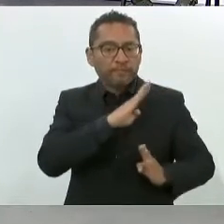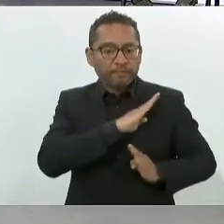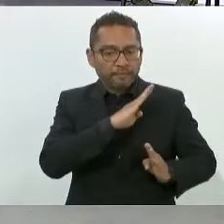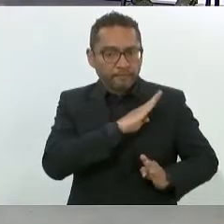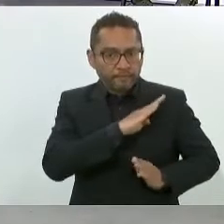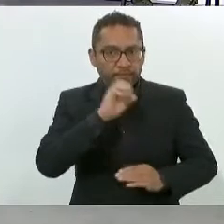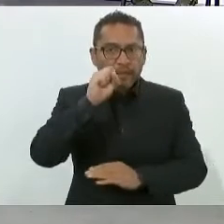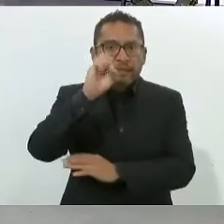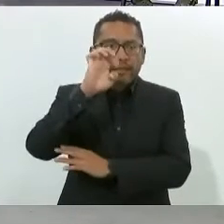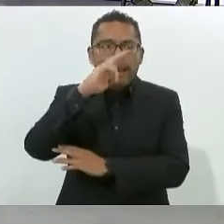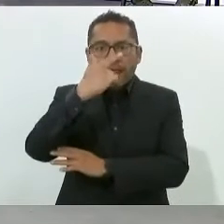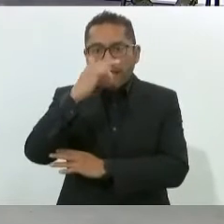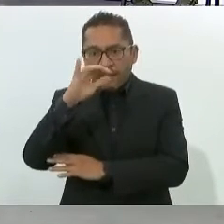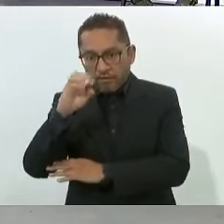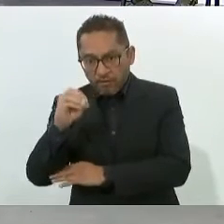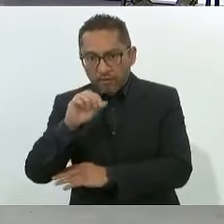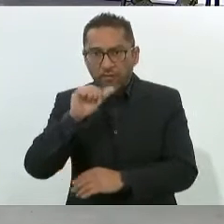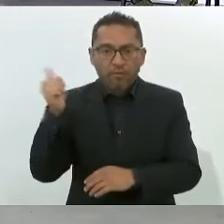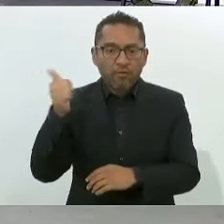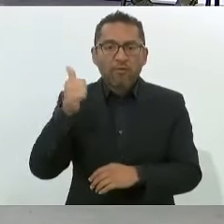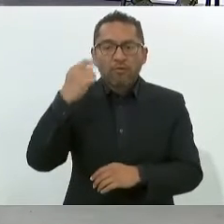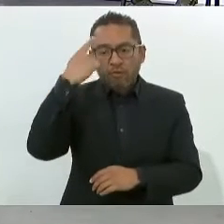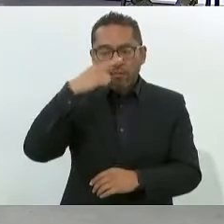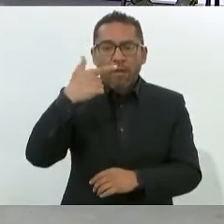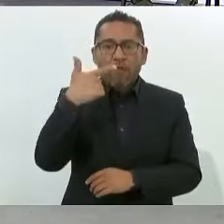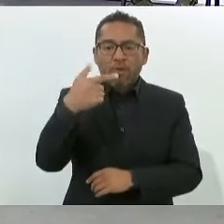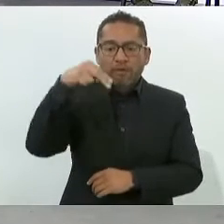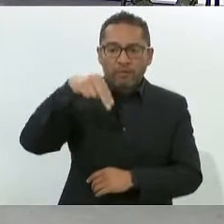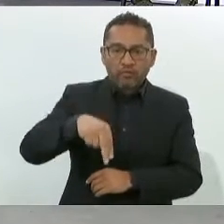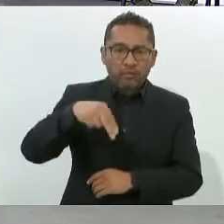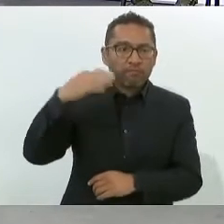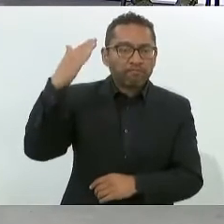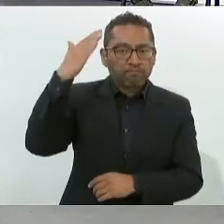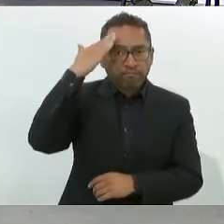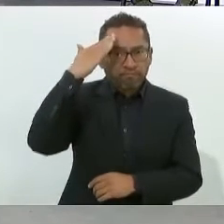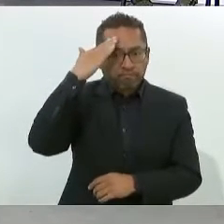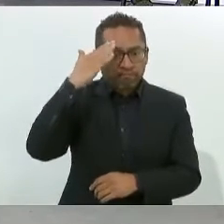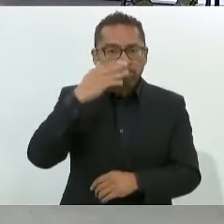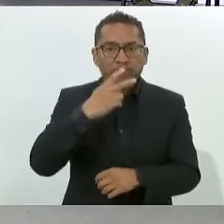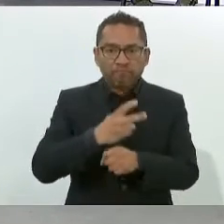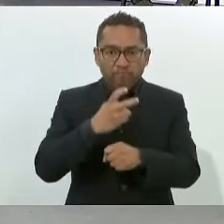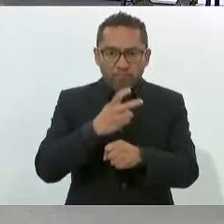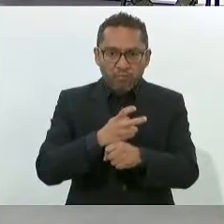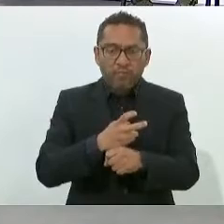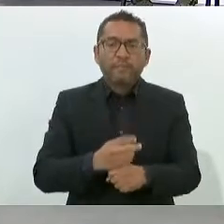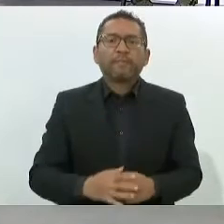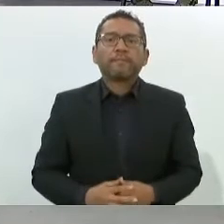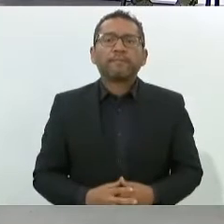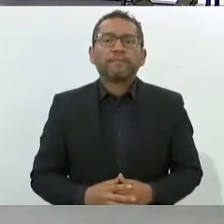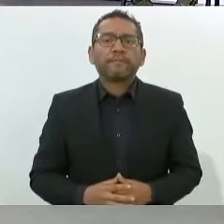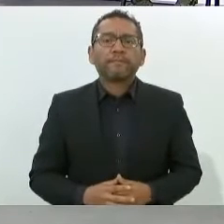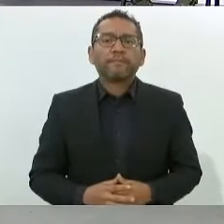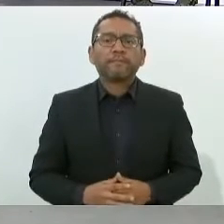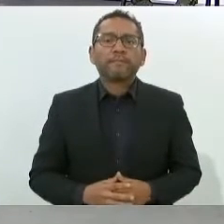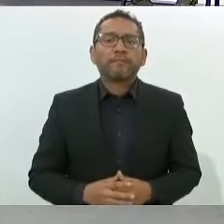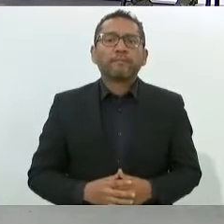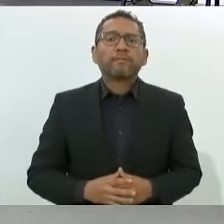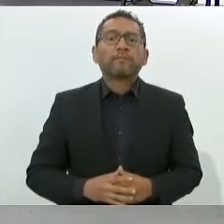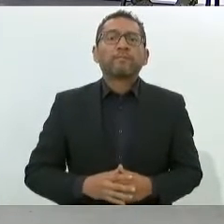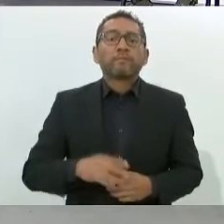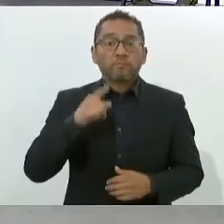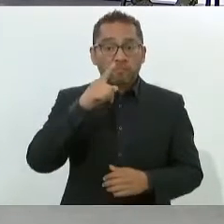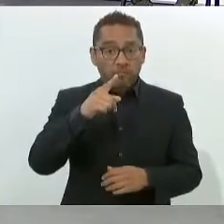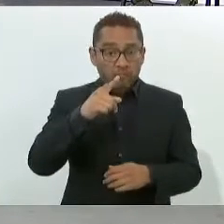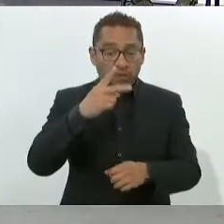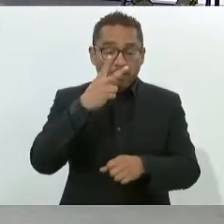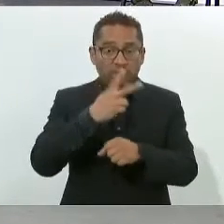Al Coordinador Estatal de la Guardia Nacional, el Coronel José